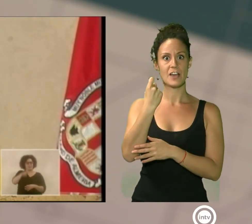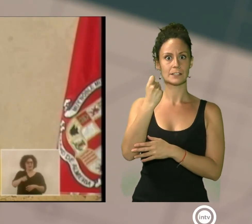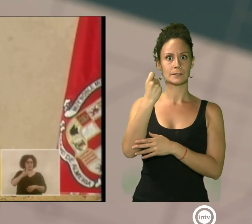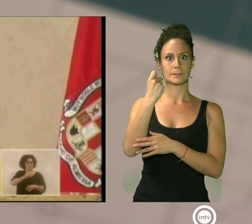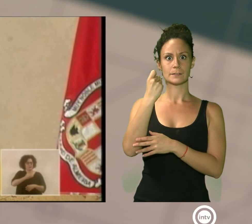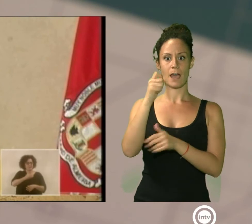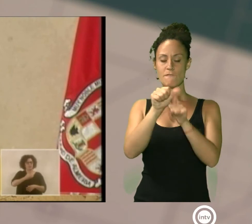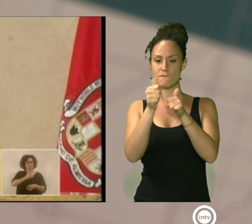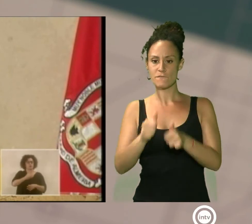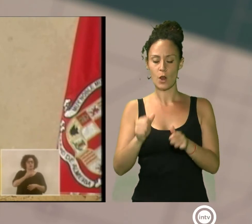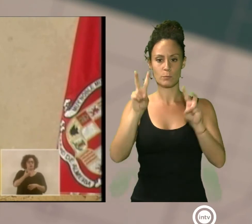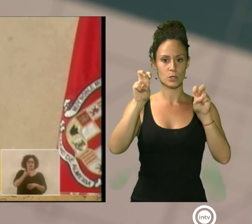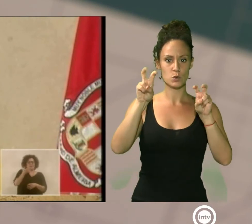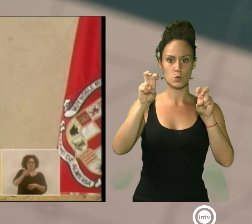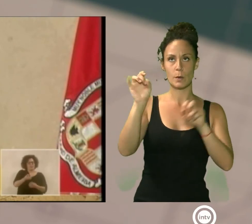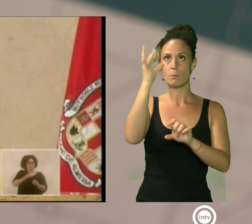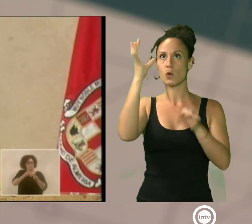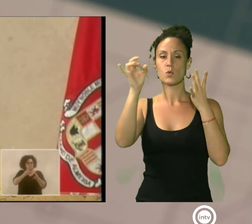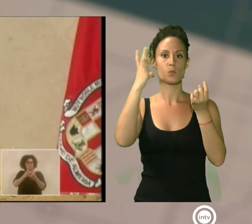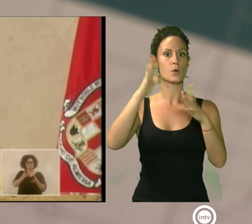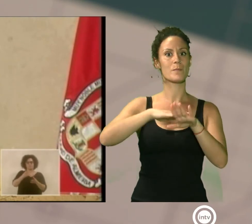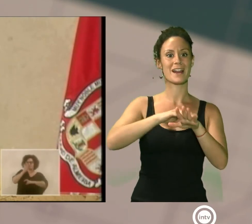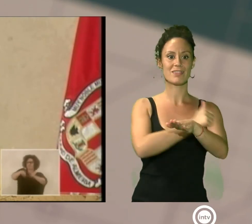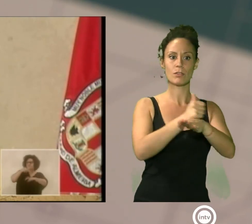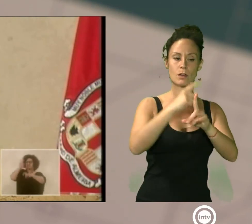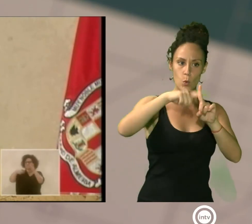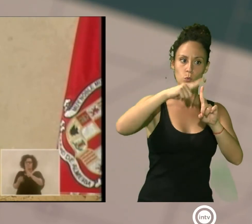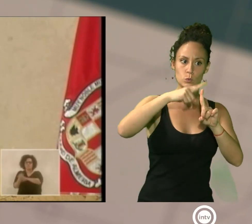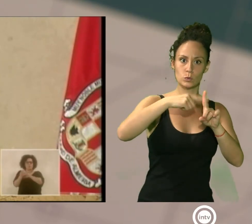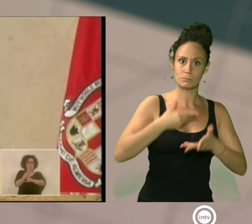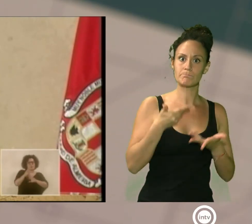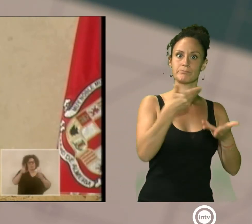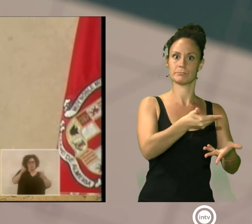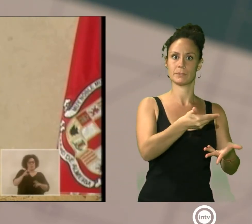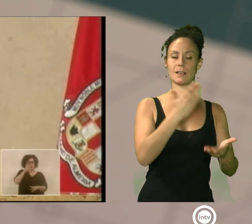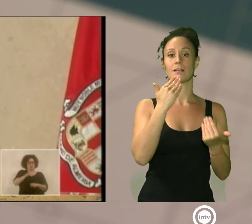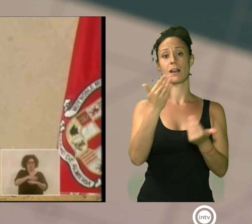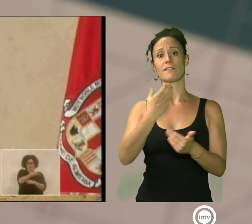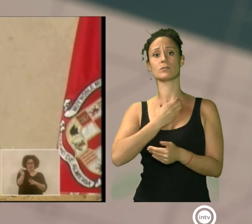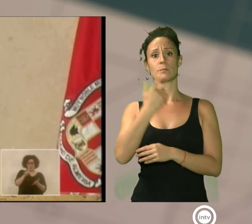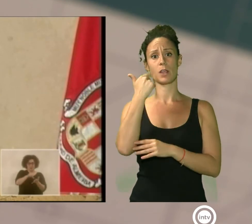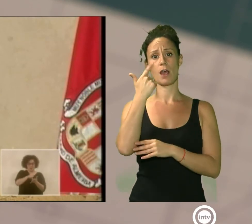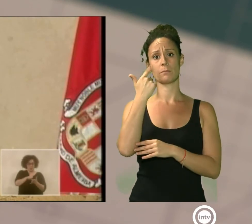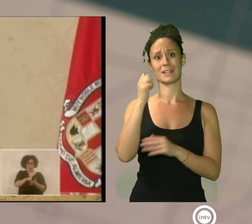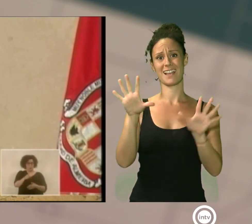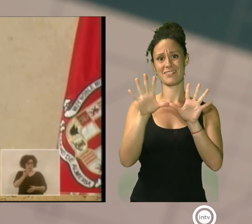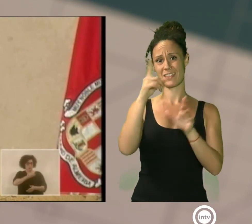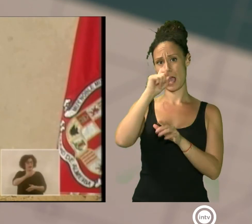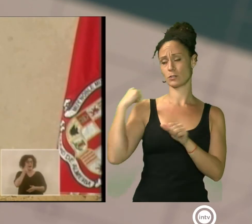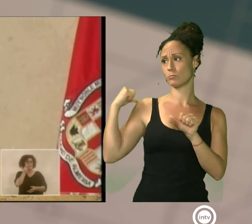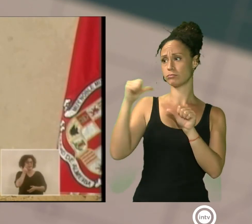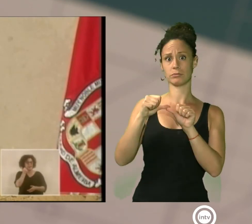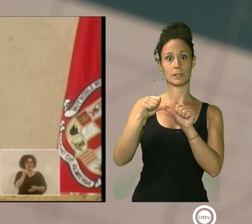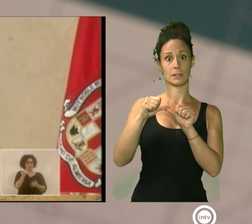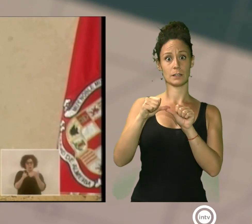nuevas fórmulas para ser útiles al ciudadano. Gracias a que el ayuntamiento de Almería viene siendo, en los últimos diez años, una